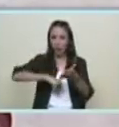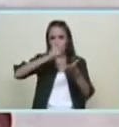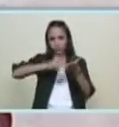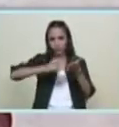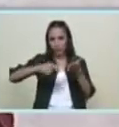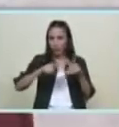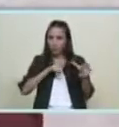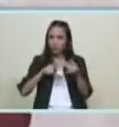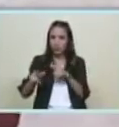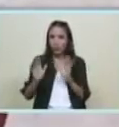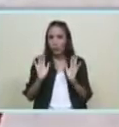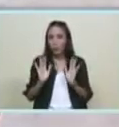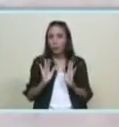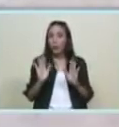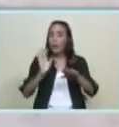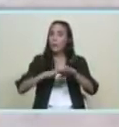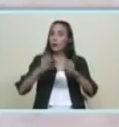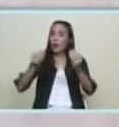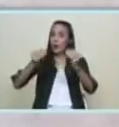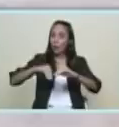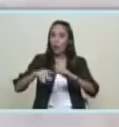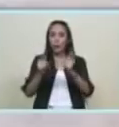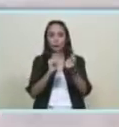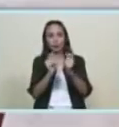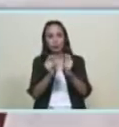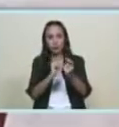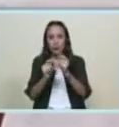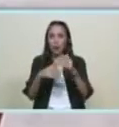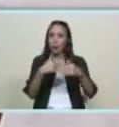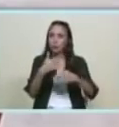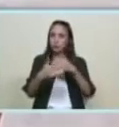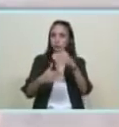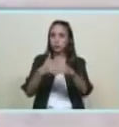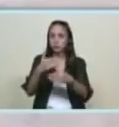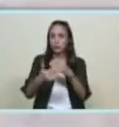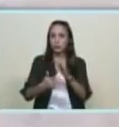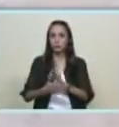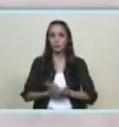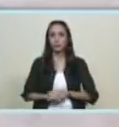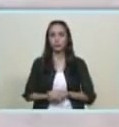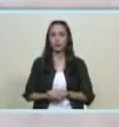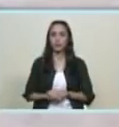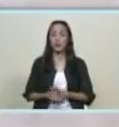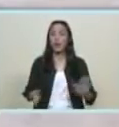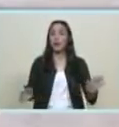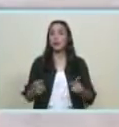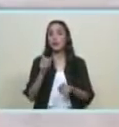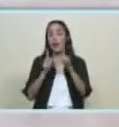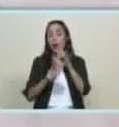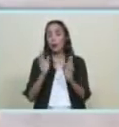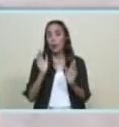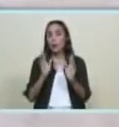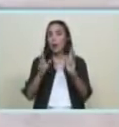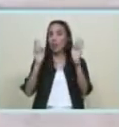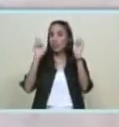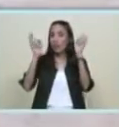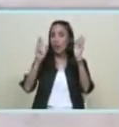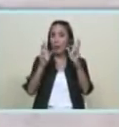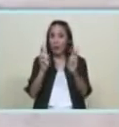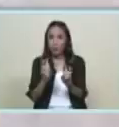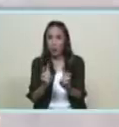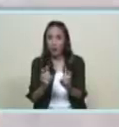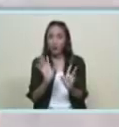fue el acuerdo que logramos conversando si hay nuevos temas los seguimos conversando